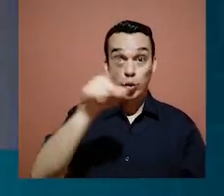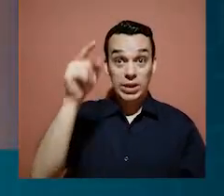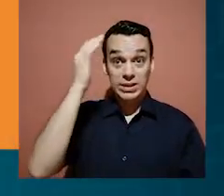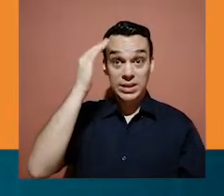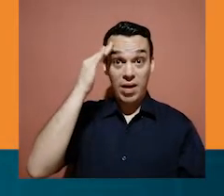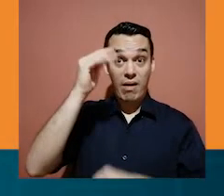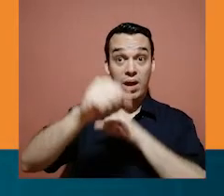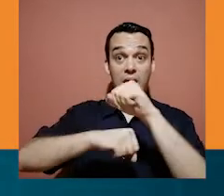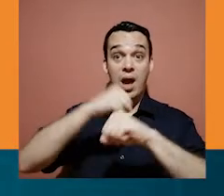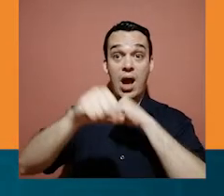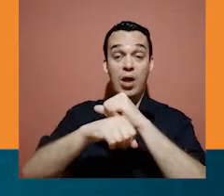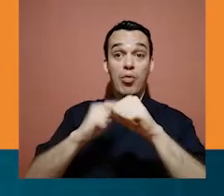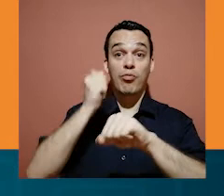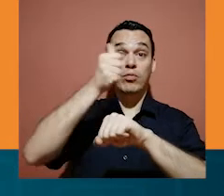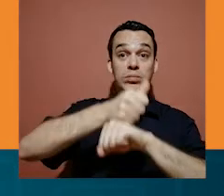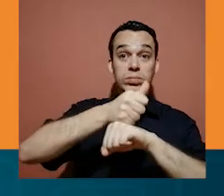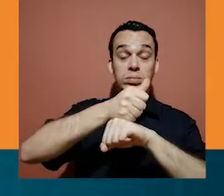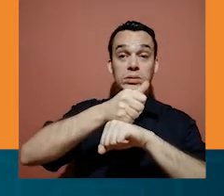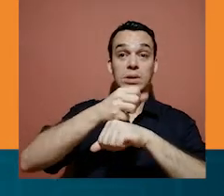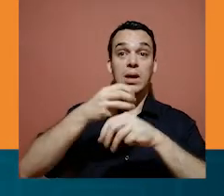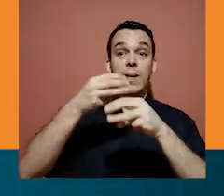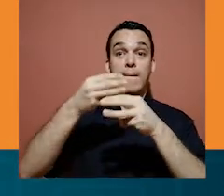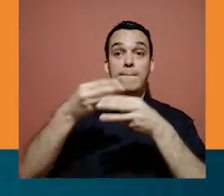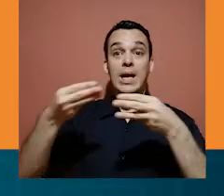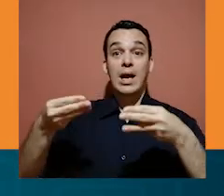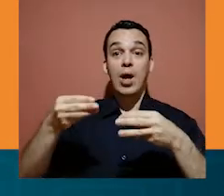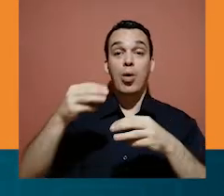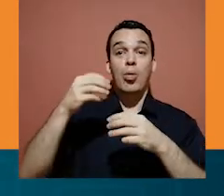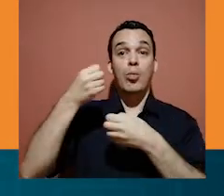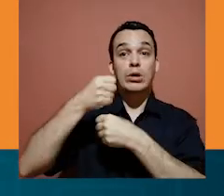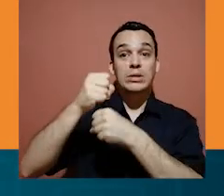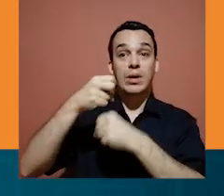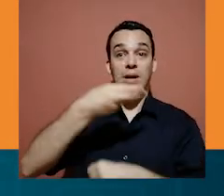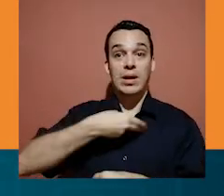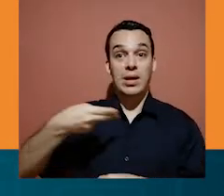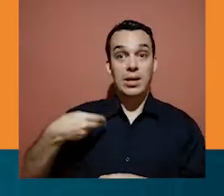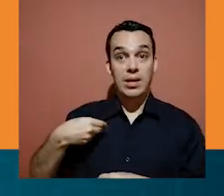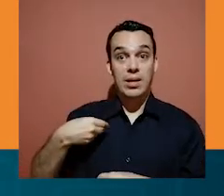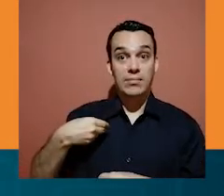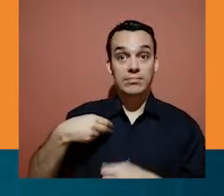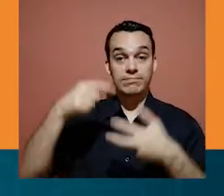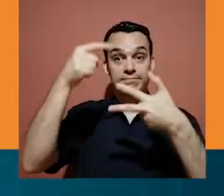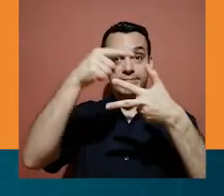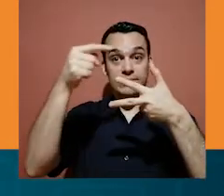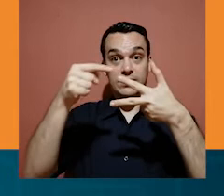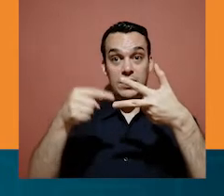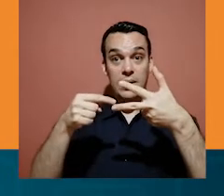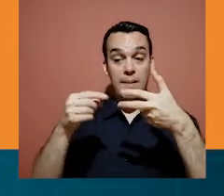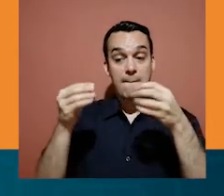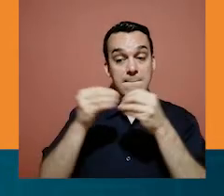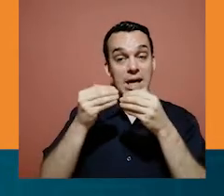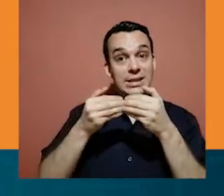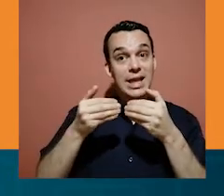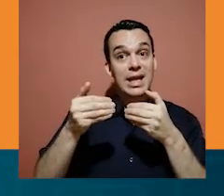¿Sabe usted en qué año fue inaugurado el mercado municipal de Heredia? Más adelante en el programa conozca